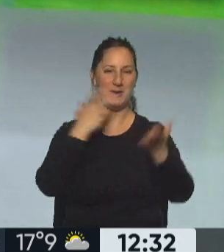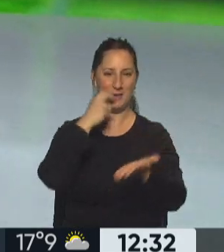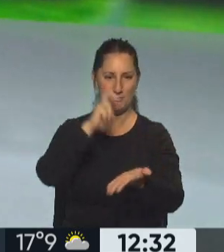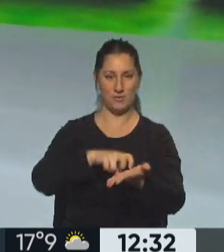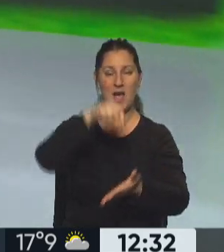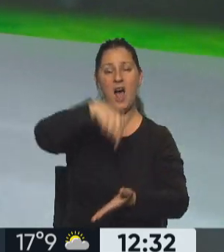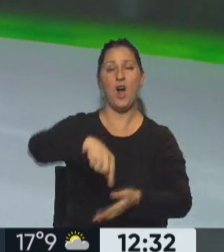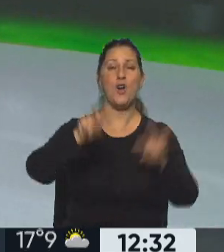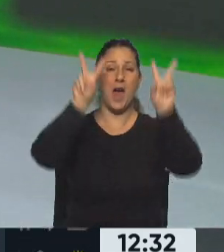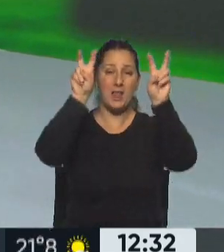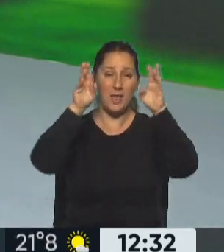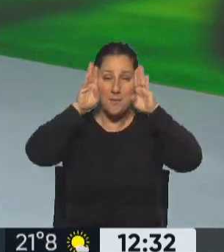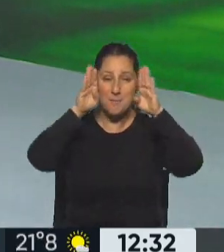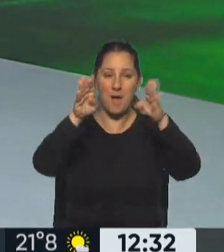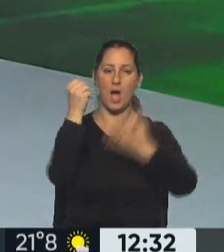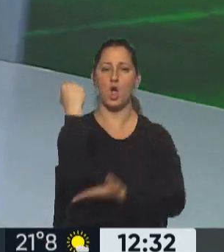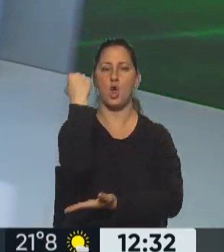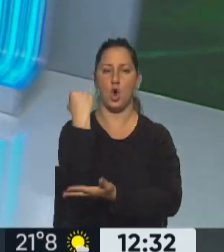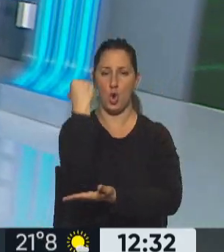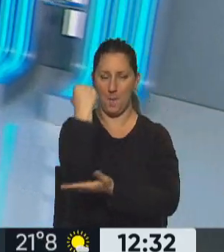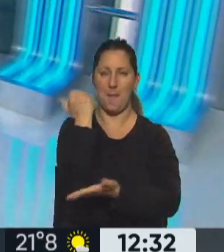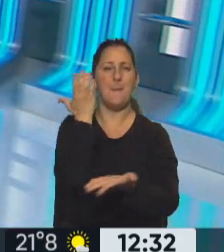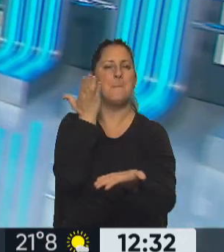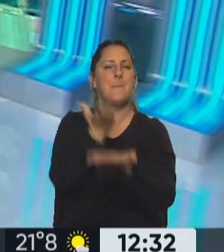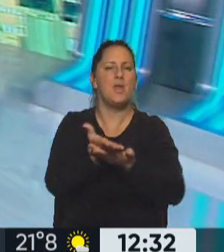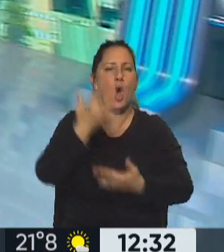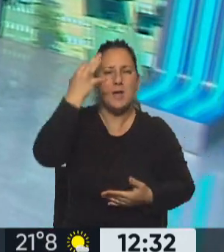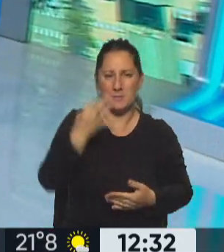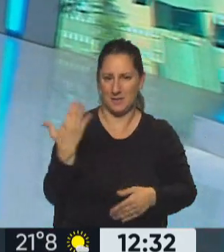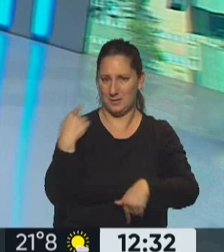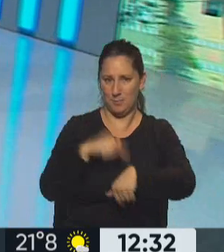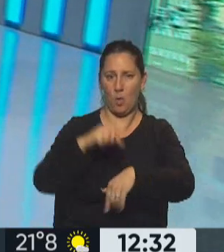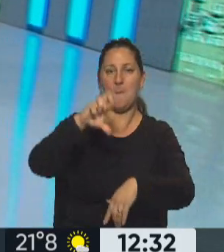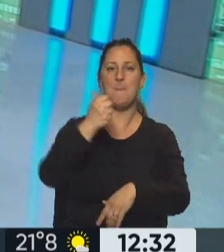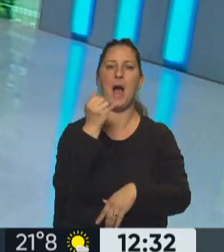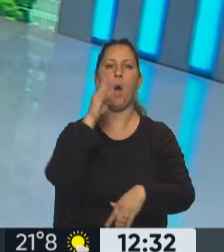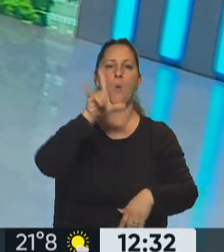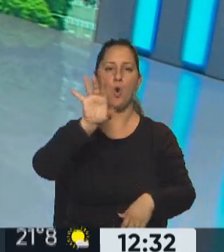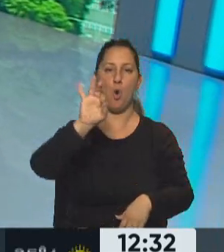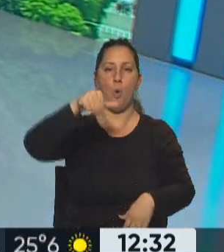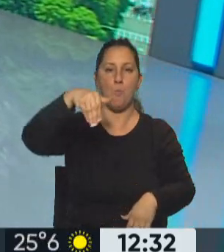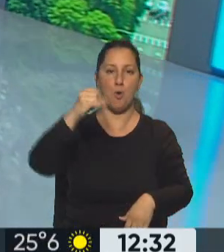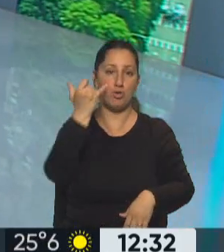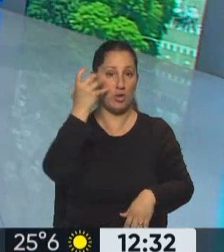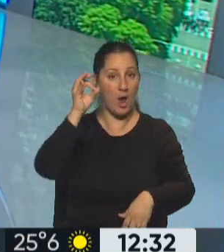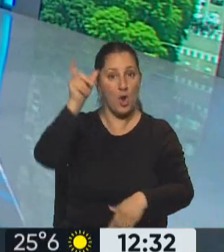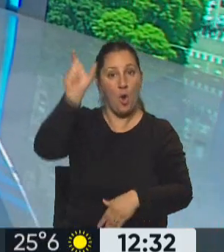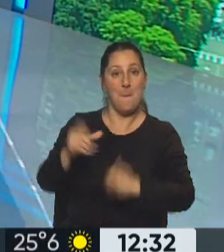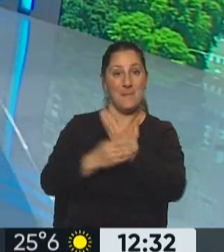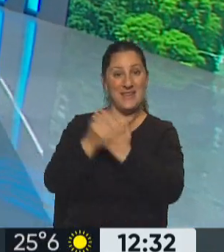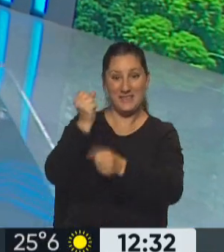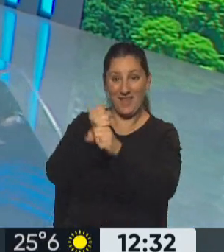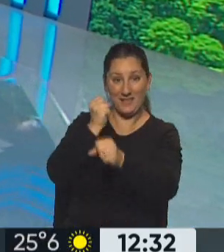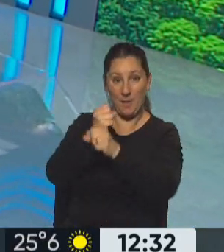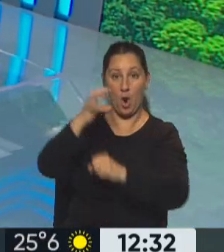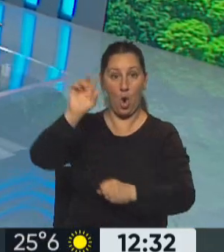Nos metemos a hablar de economía, de un pedido muy concreto que en las últimas horas Pablo Moyano le hizo a la Ministra de Trabajo, Kelly